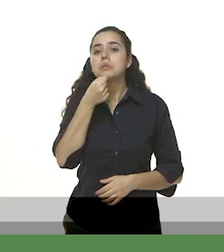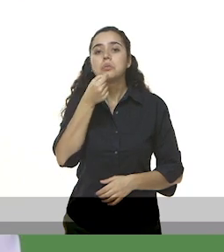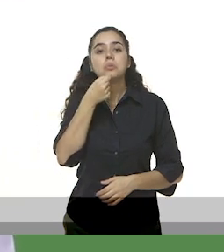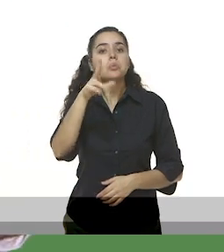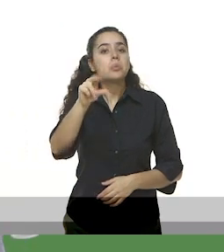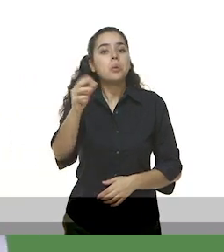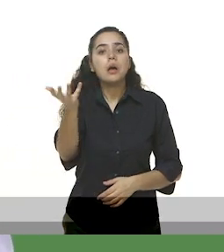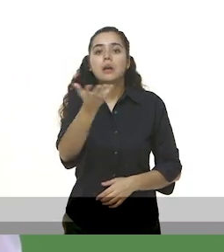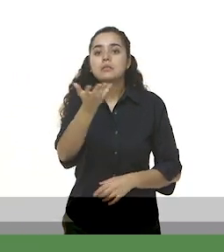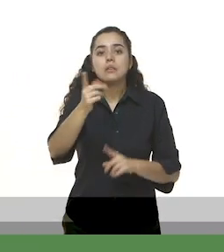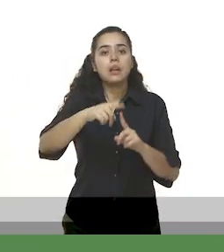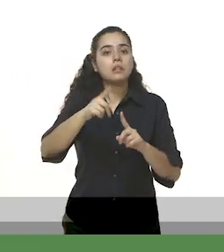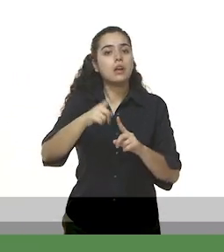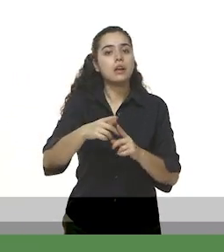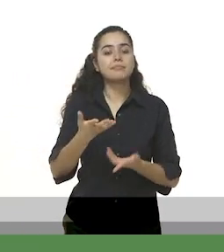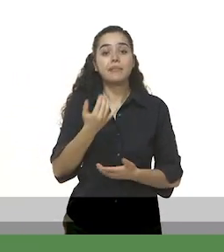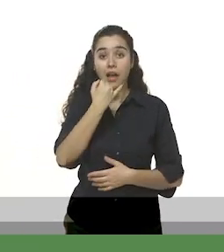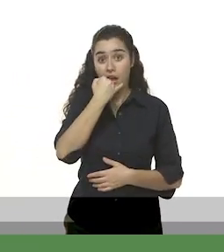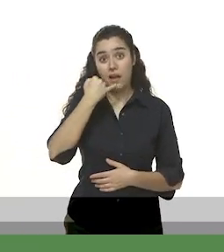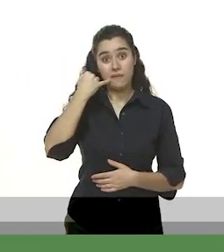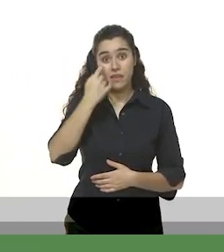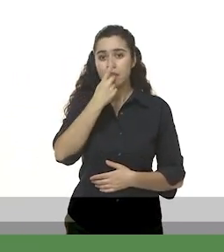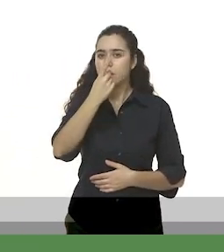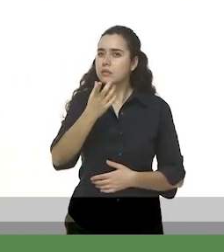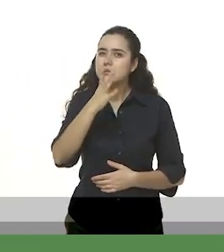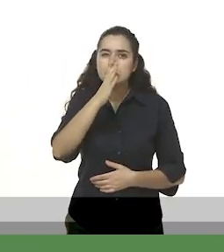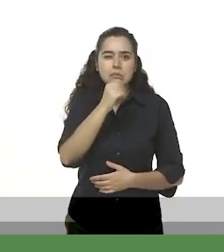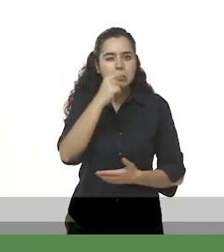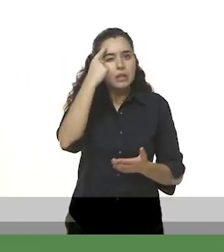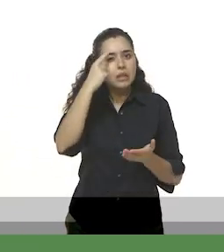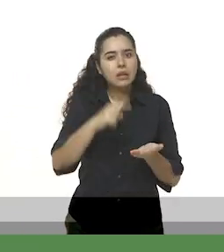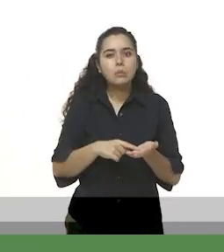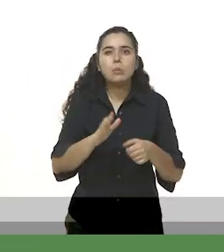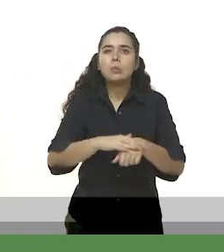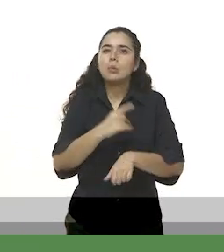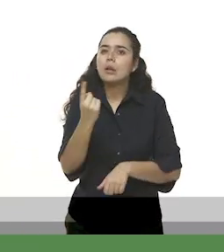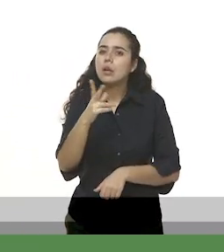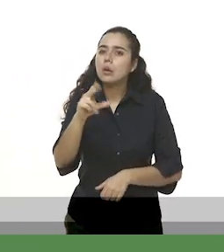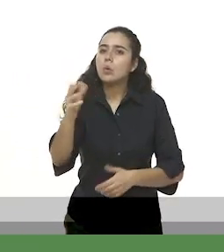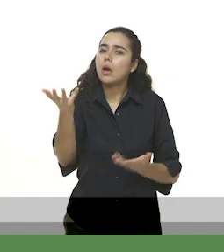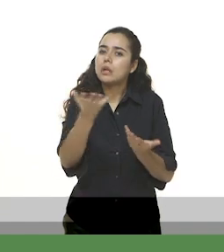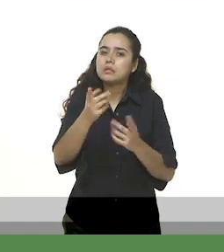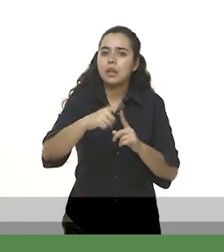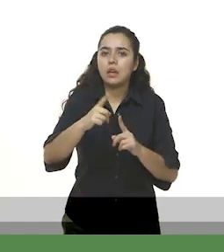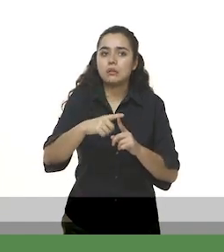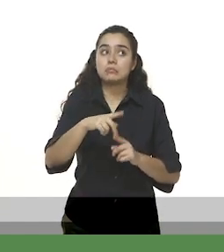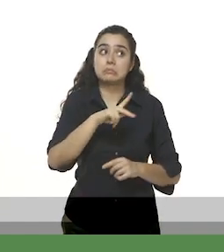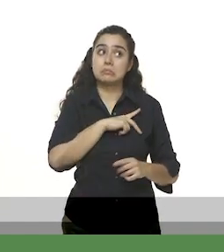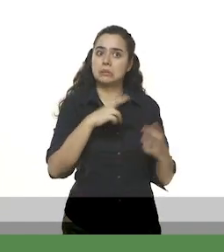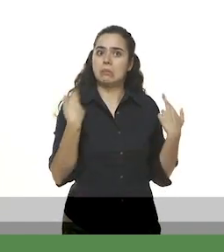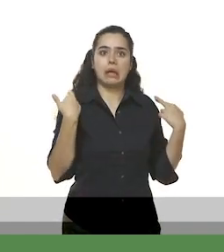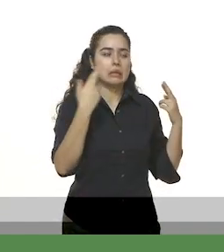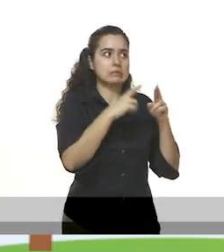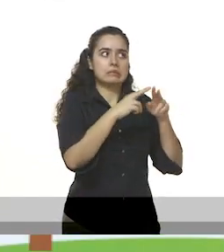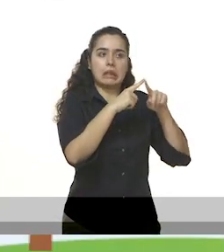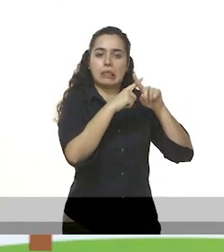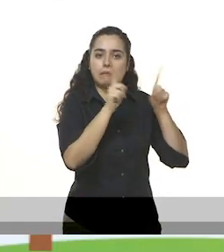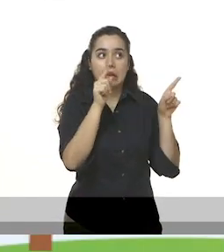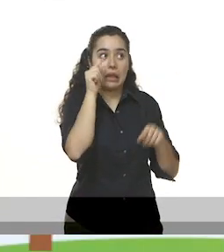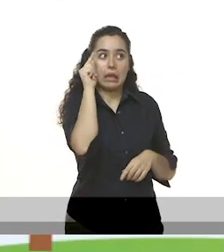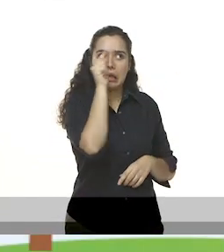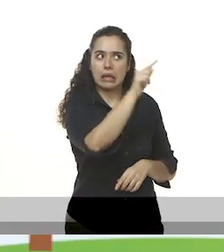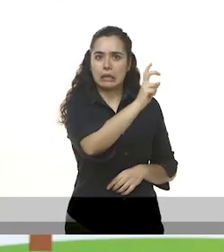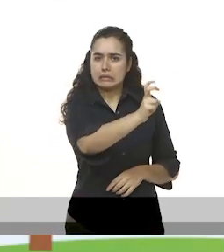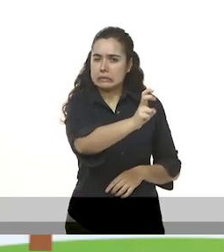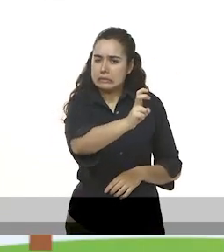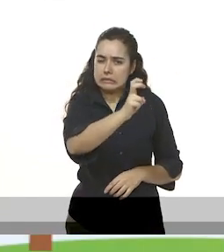entregan. Javier respondió, Ya sé, no sé cómo no pueden entregarla. Con mi maestro es muy distinto. Él